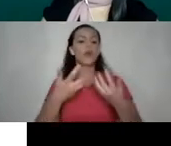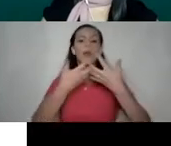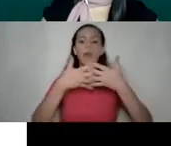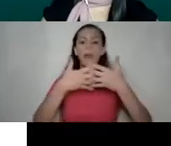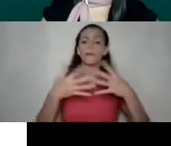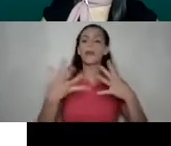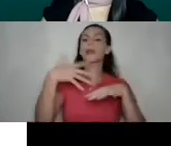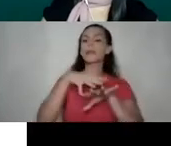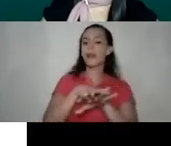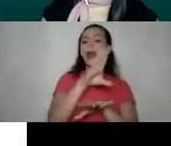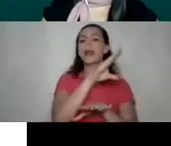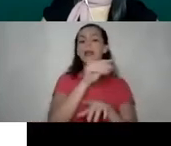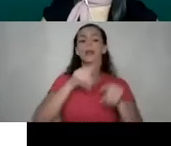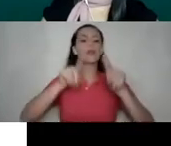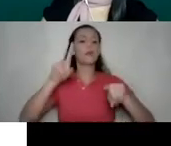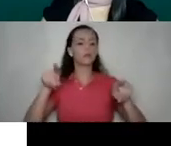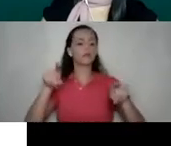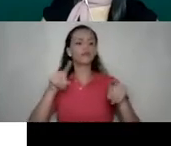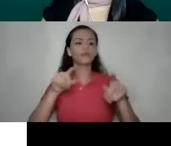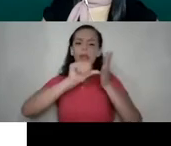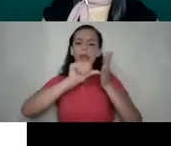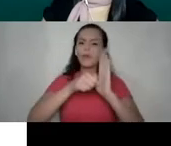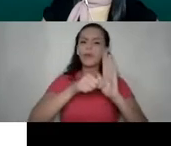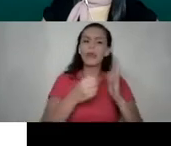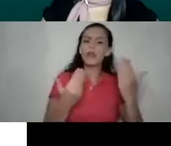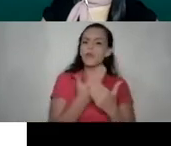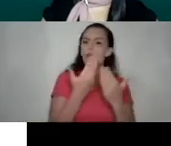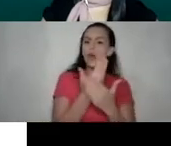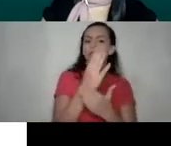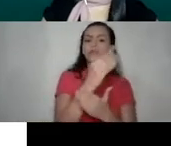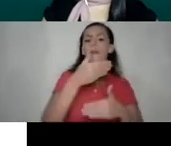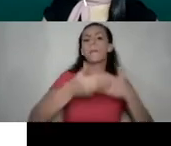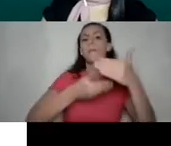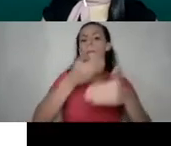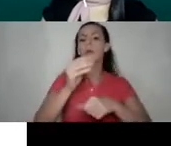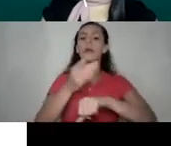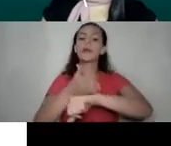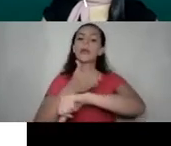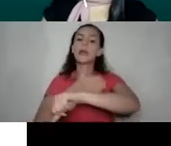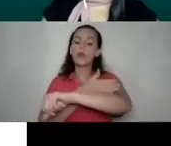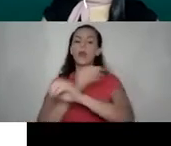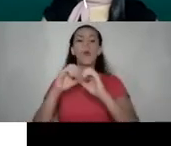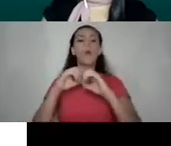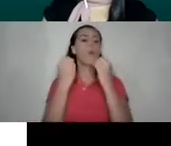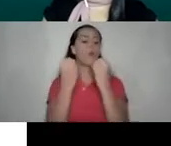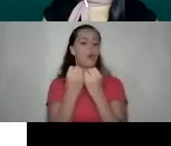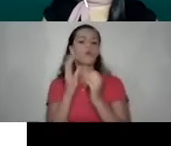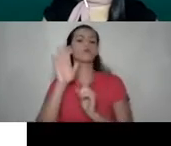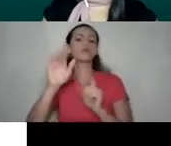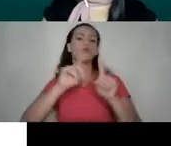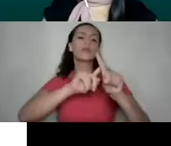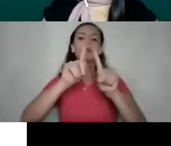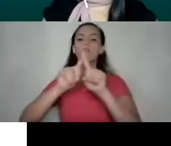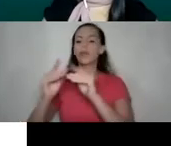diversas, enfocándose en la innovación de procesos y en el crecimiento de las organizaciones en sus diferentes niveles. Desde la